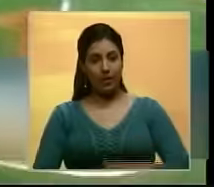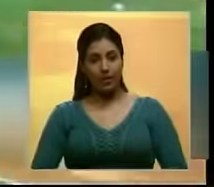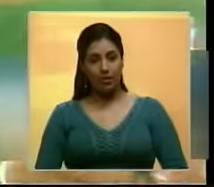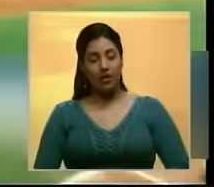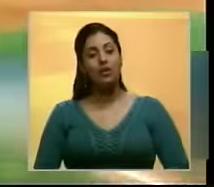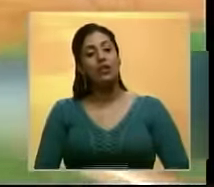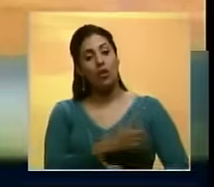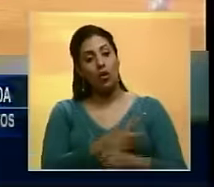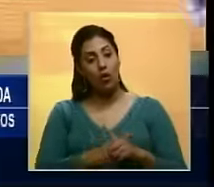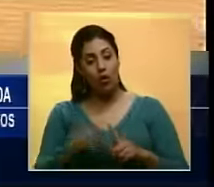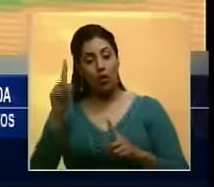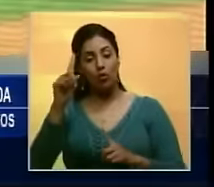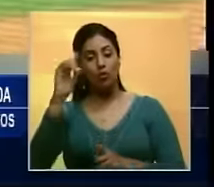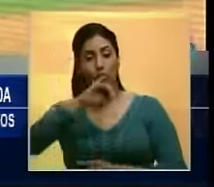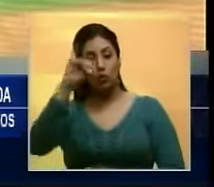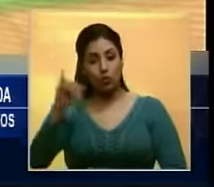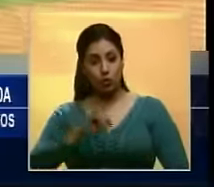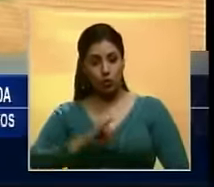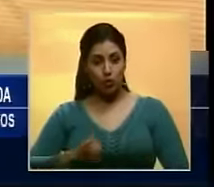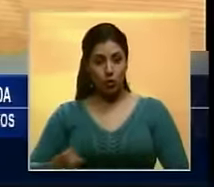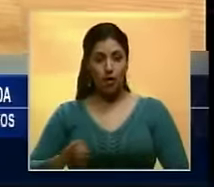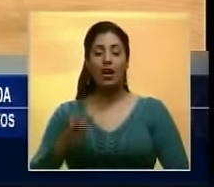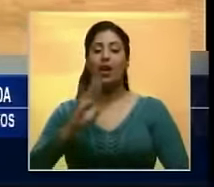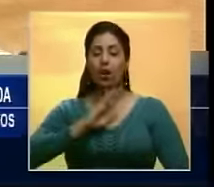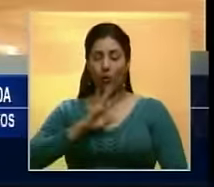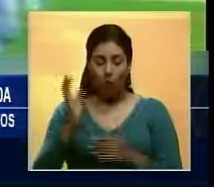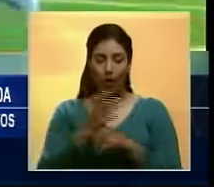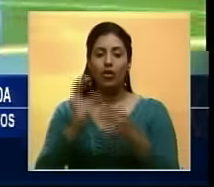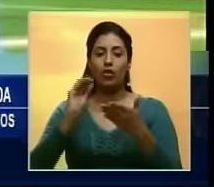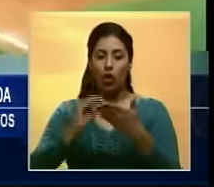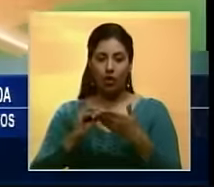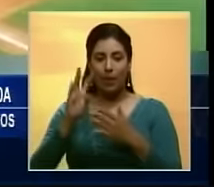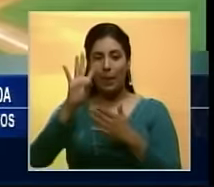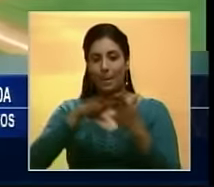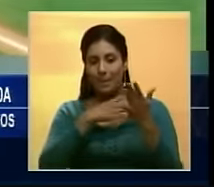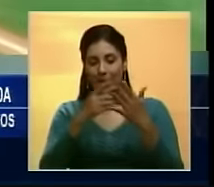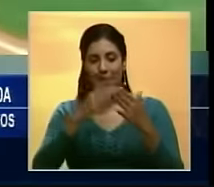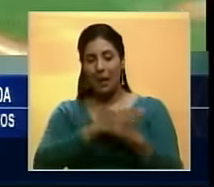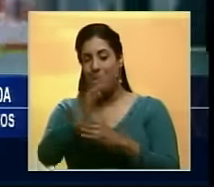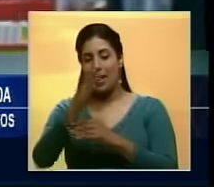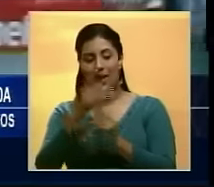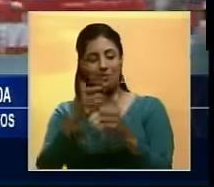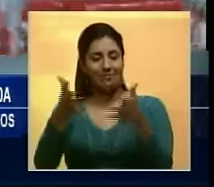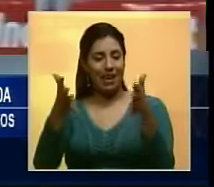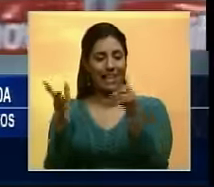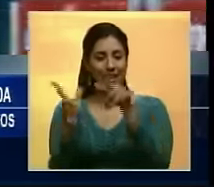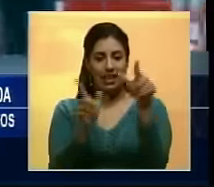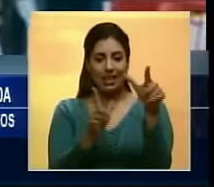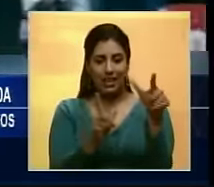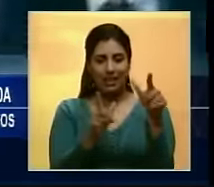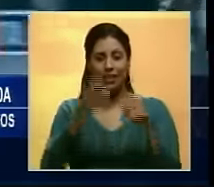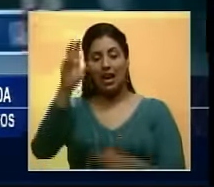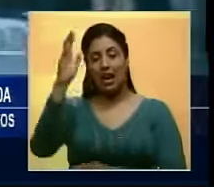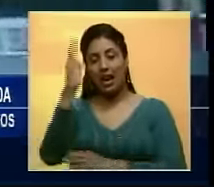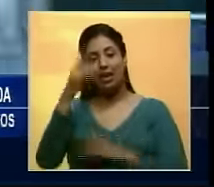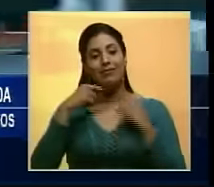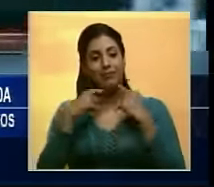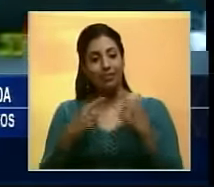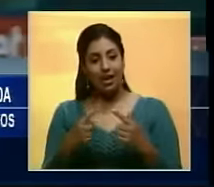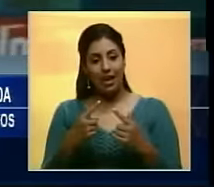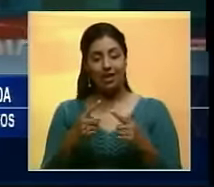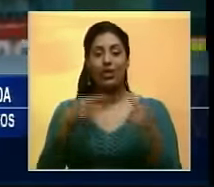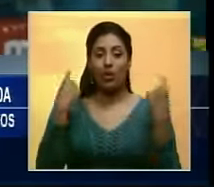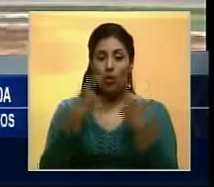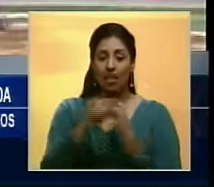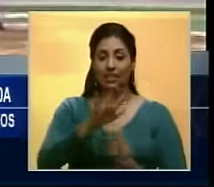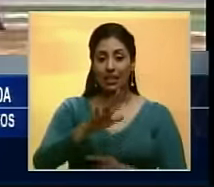Y en otra jornada, las Águilas del Zulia consiguieron la clasificación matemática tras salir triunfantes ante los Cardenales de Lara por